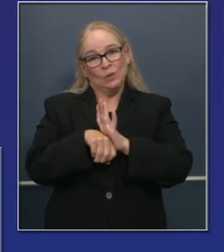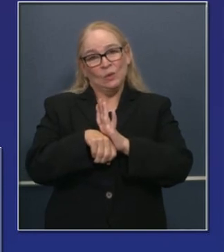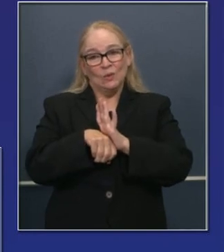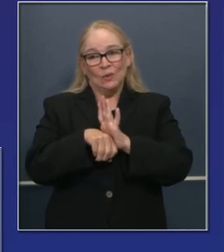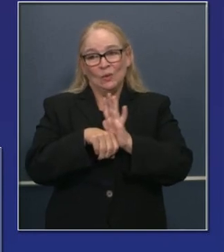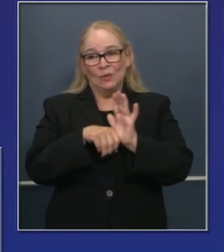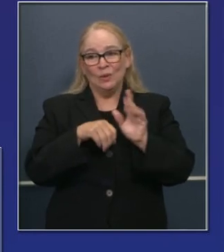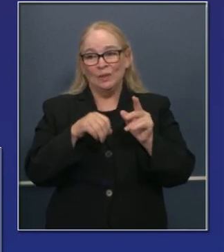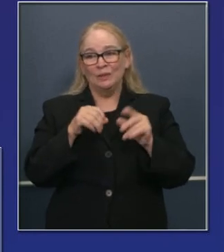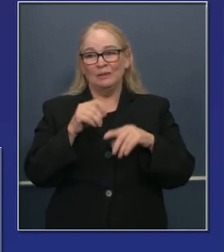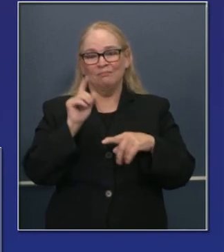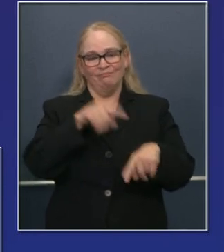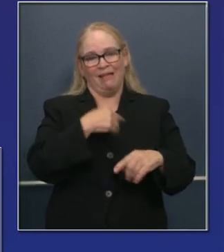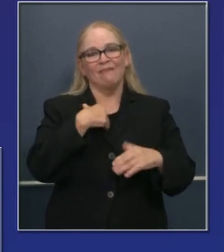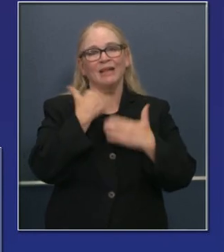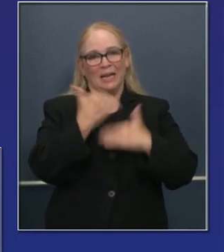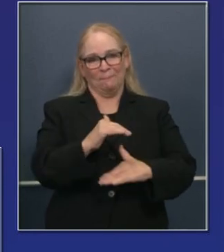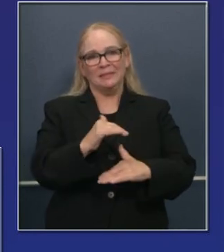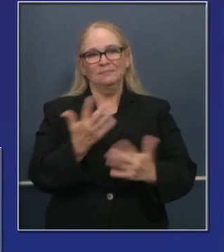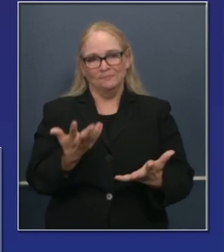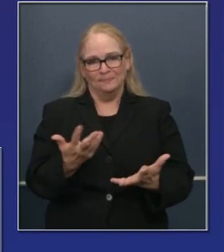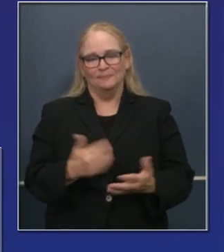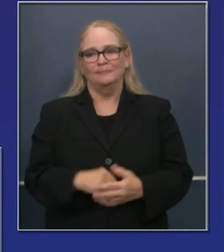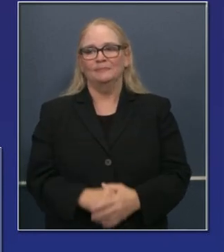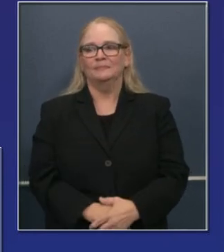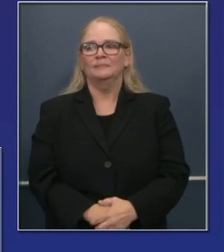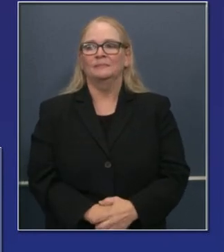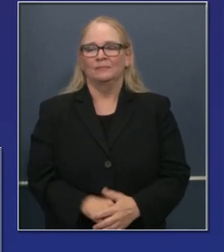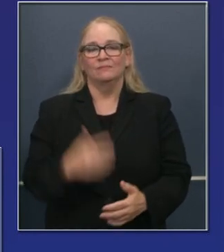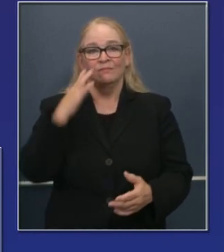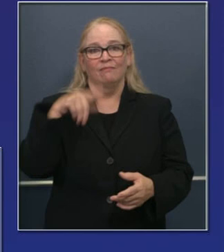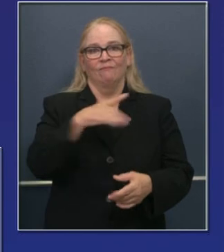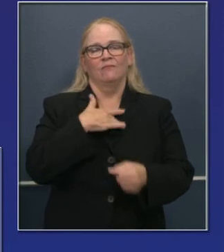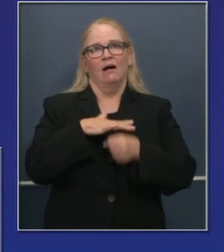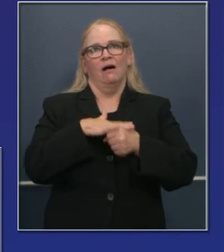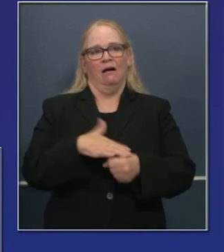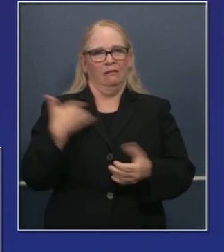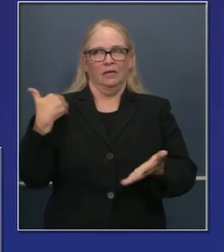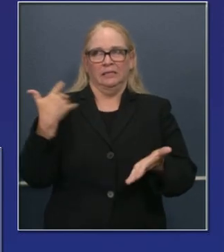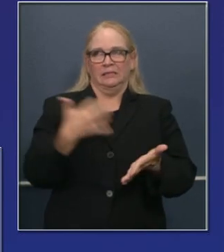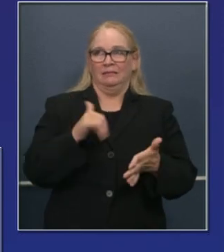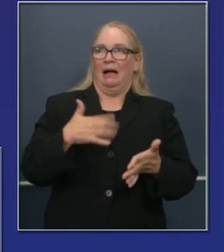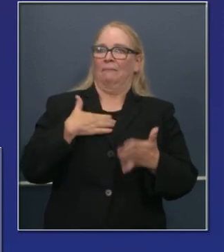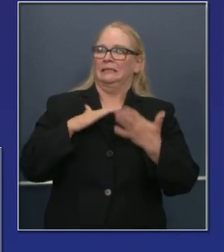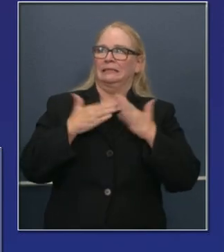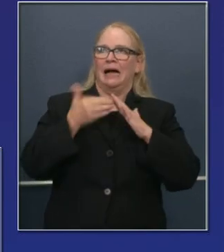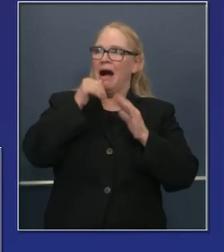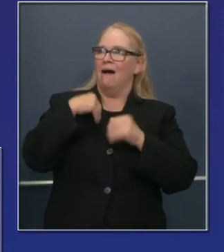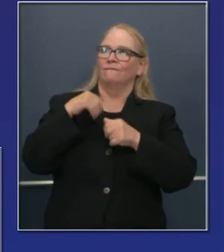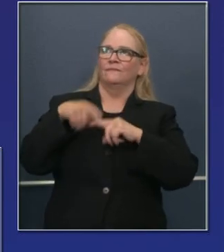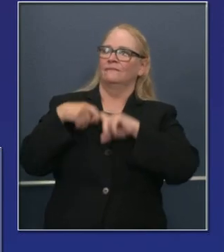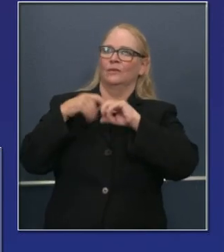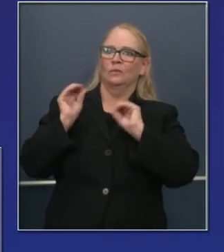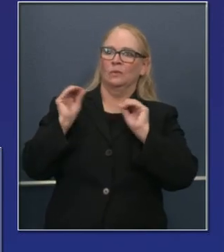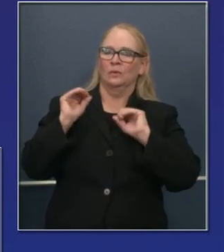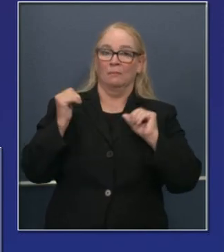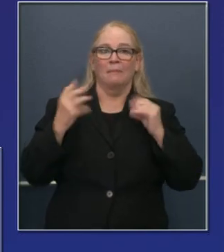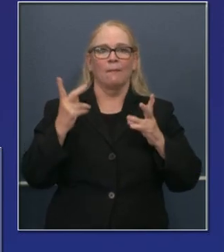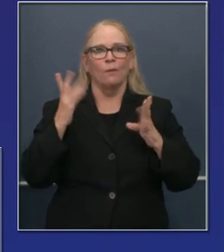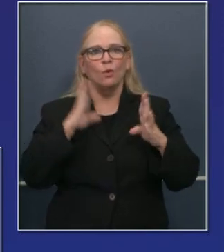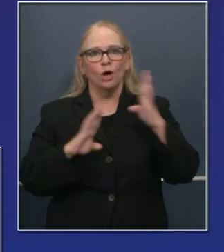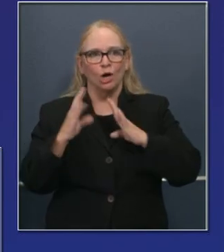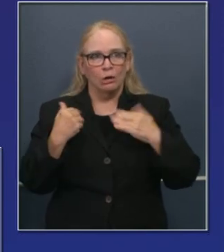reconocemos la tensión para aquellos que viven fuera de estas jurisdicciones y la preocupación